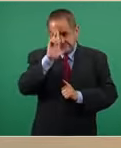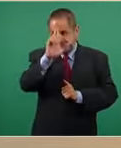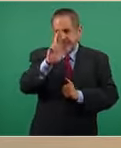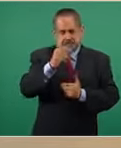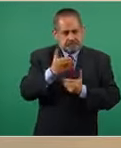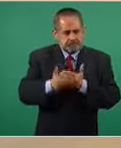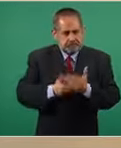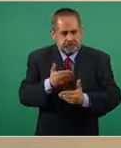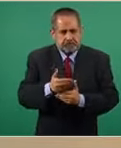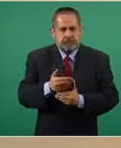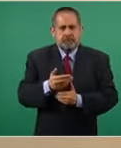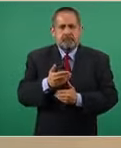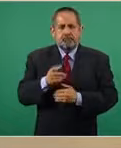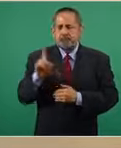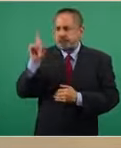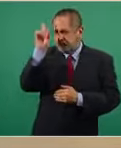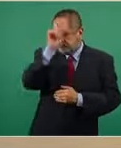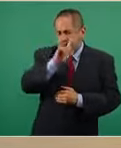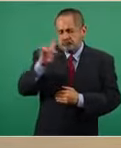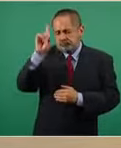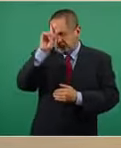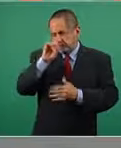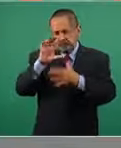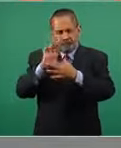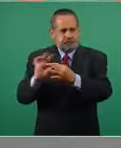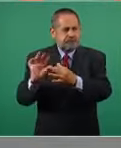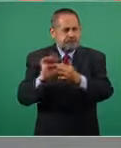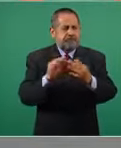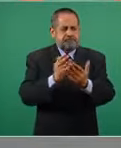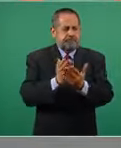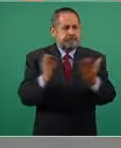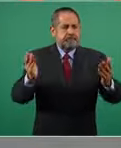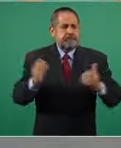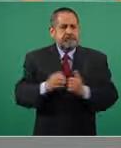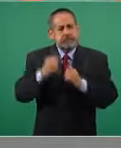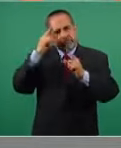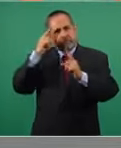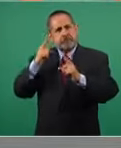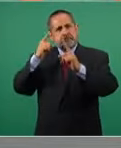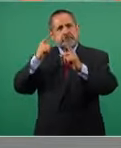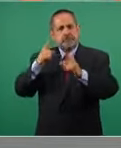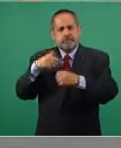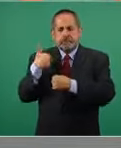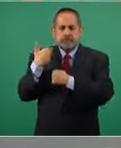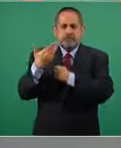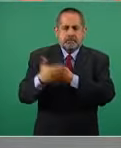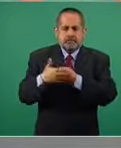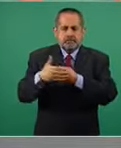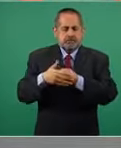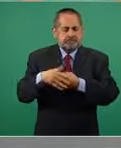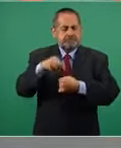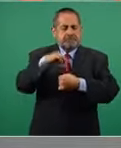una atenta recomendación con miras a las próximas elecciones